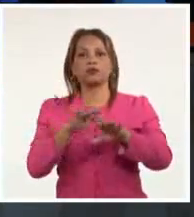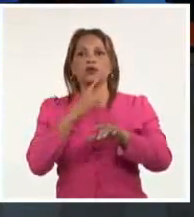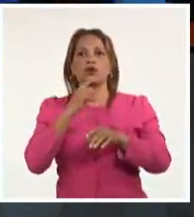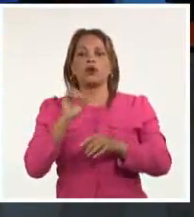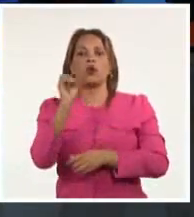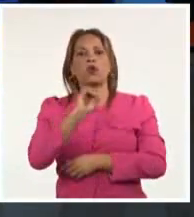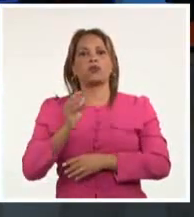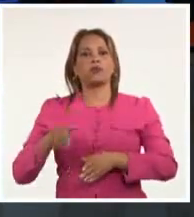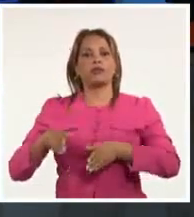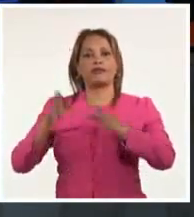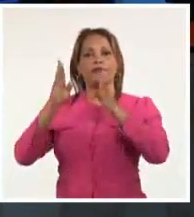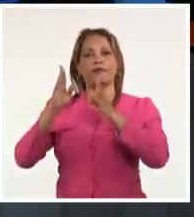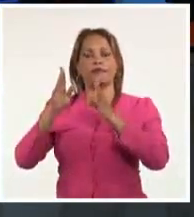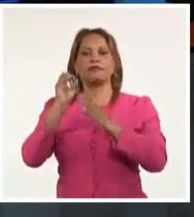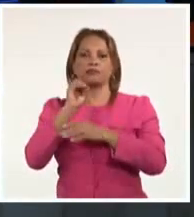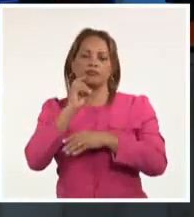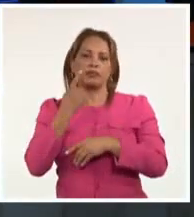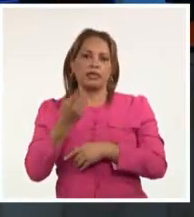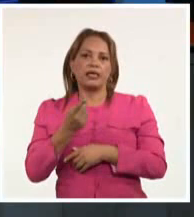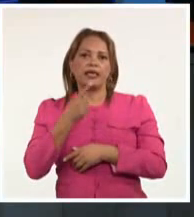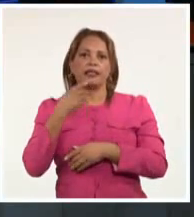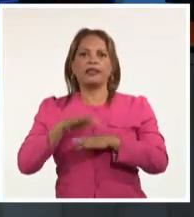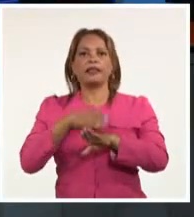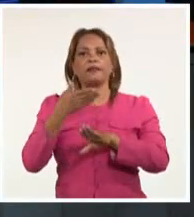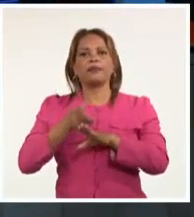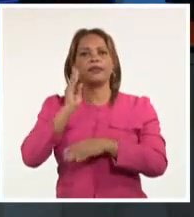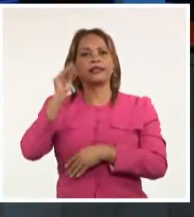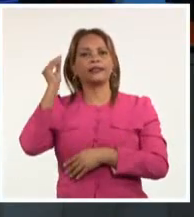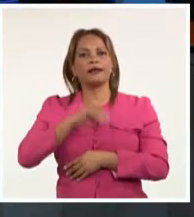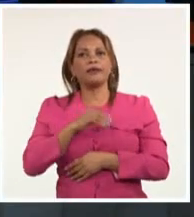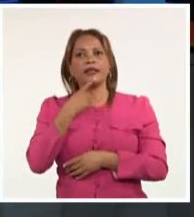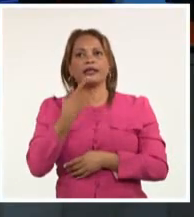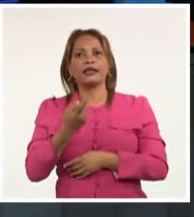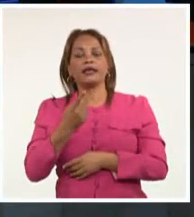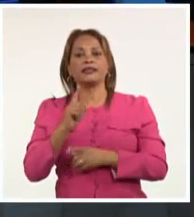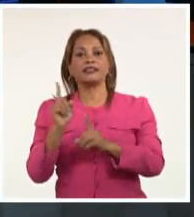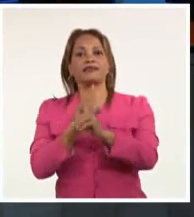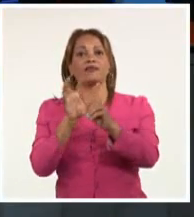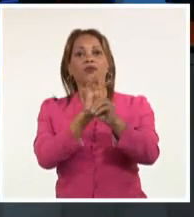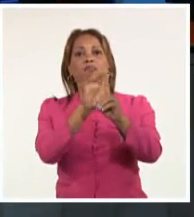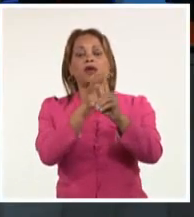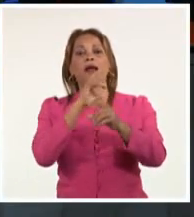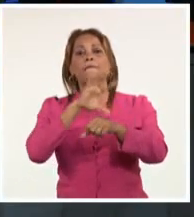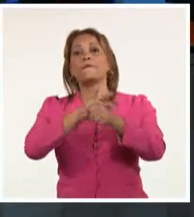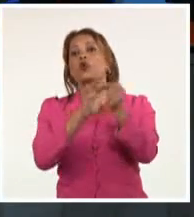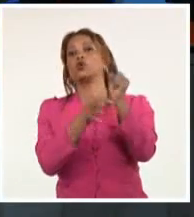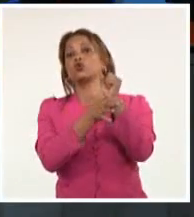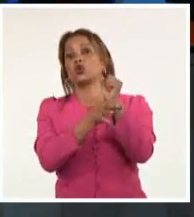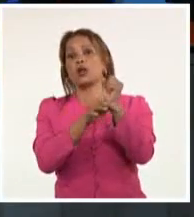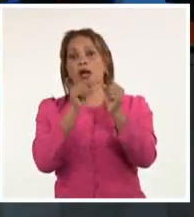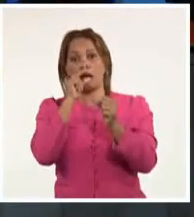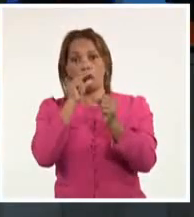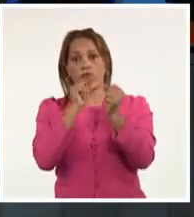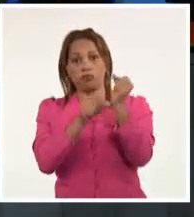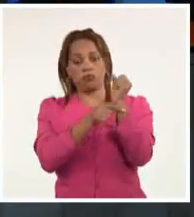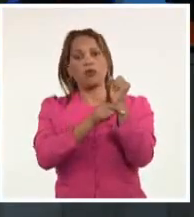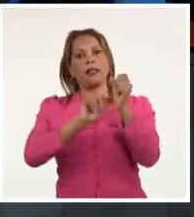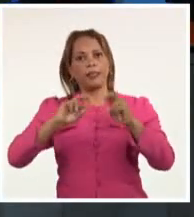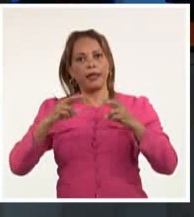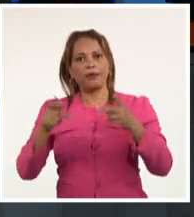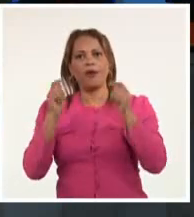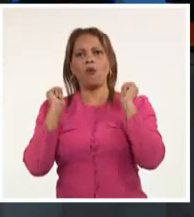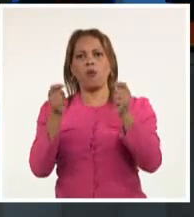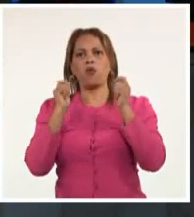edificios públicos. Esta decisión trasciende luego de conocerse que seguidores de Bolsonaro volvieron a convocar a manifestaciones este